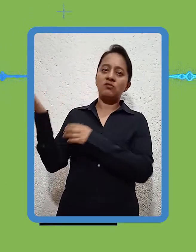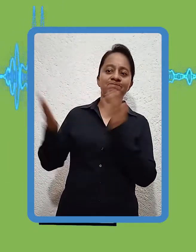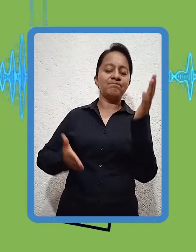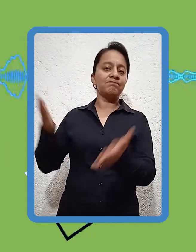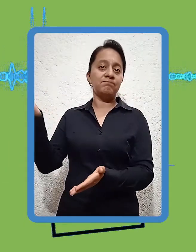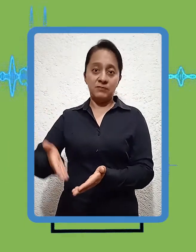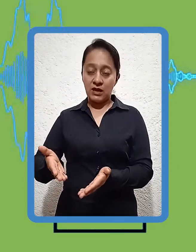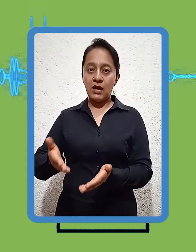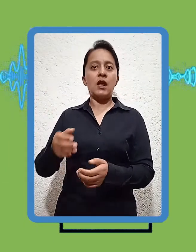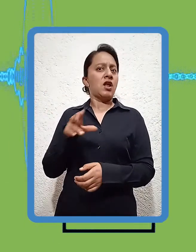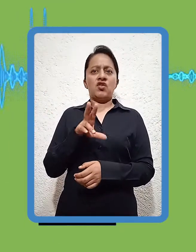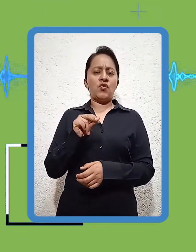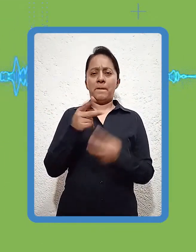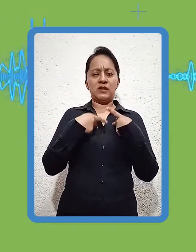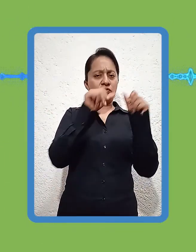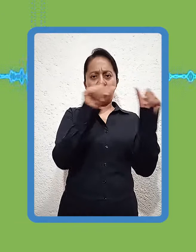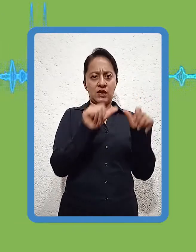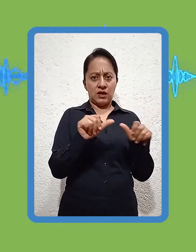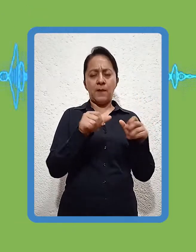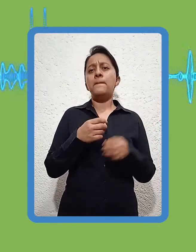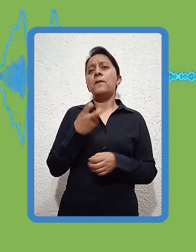exigimos a la autoridad que los retire.